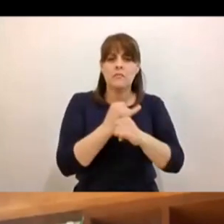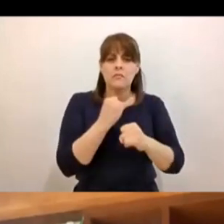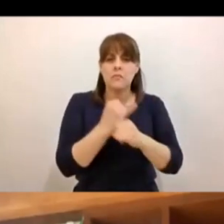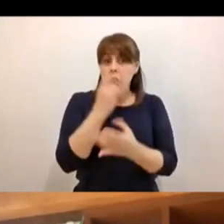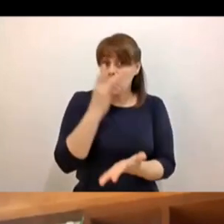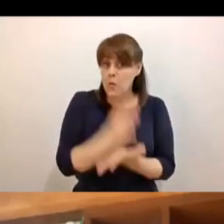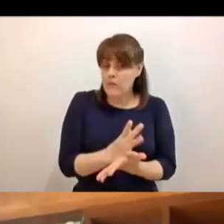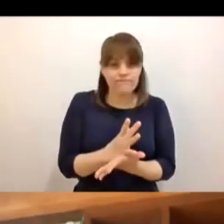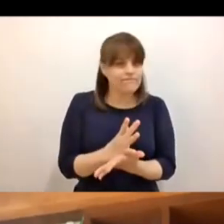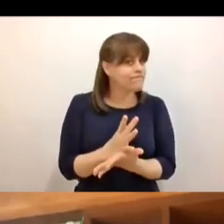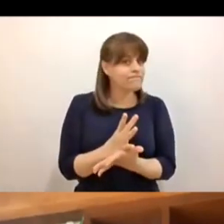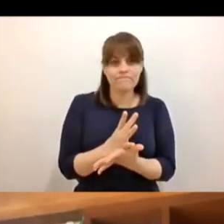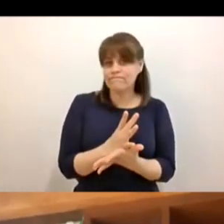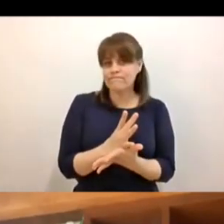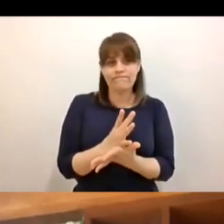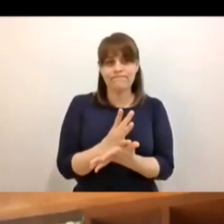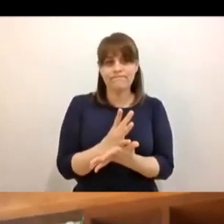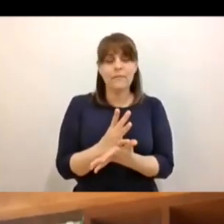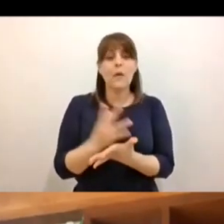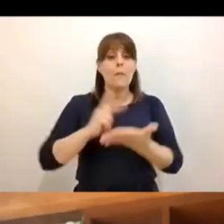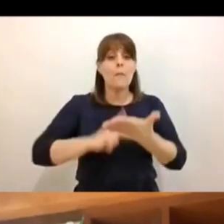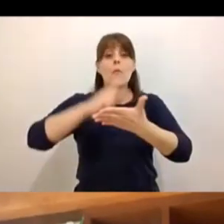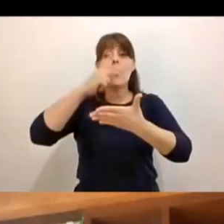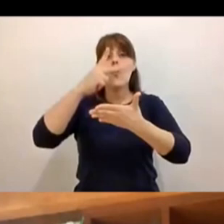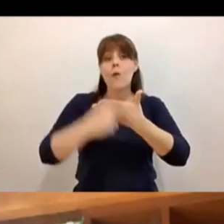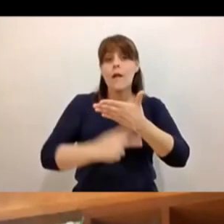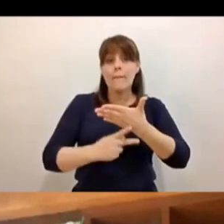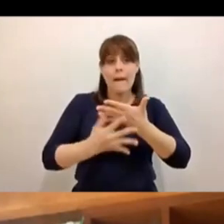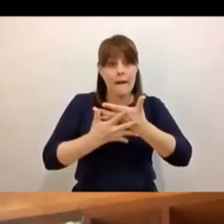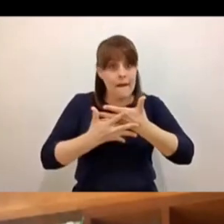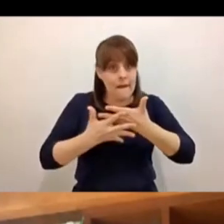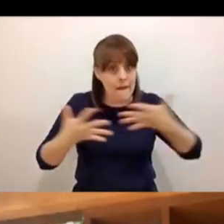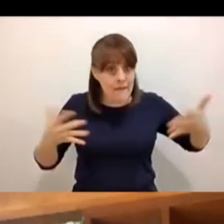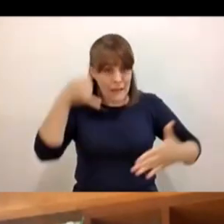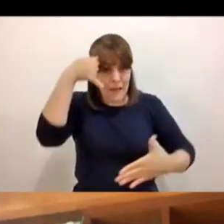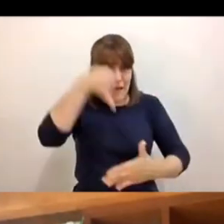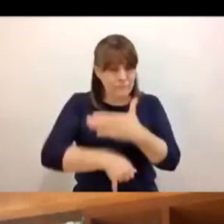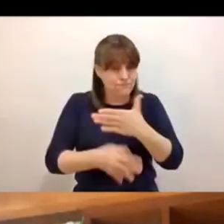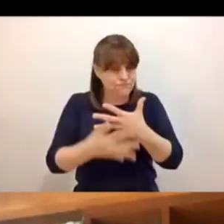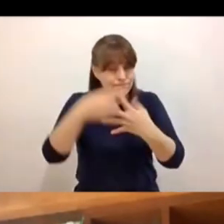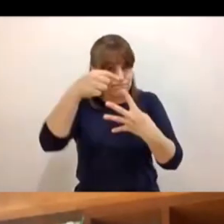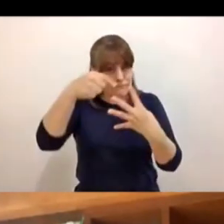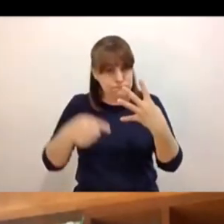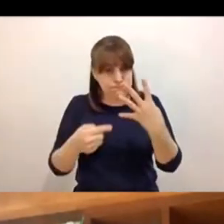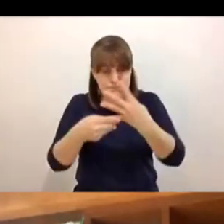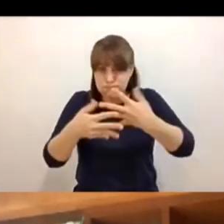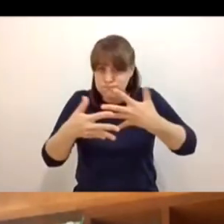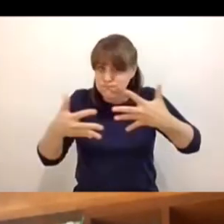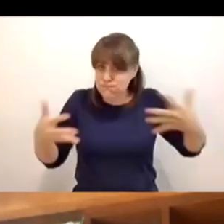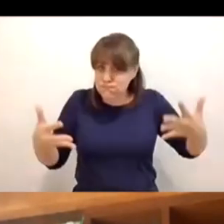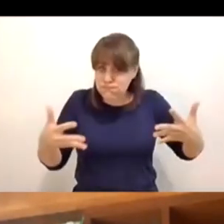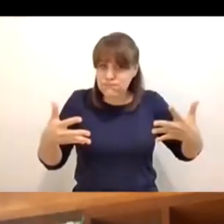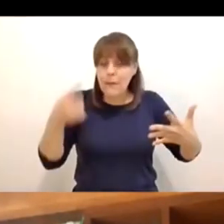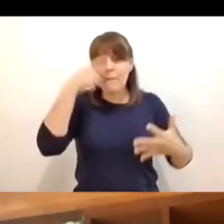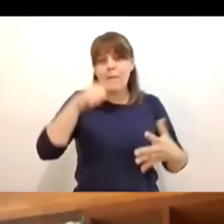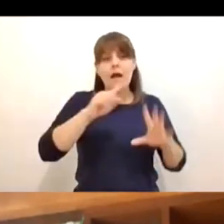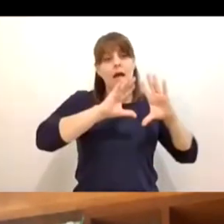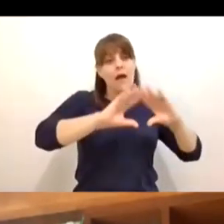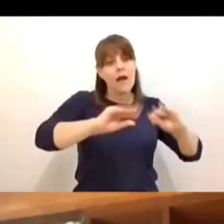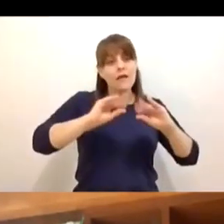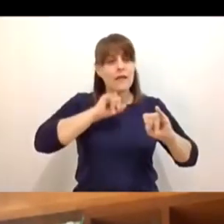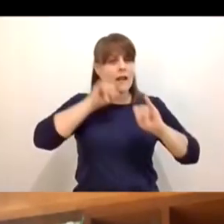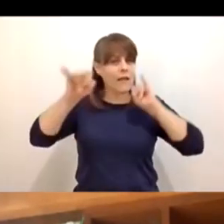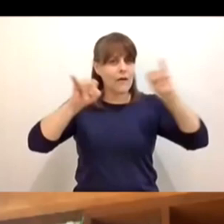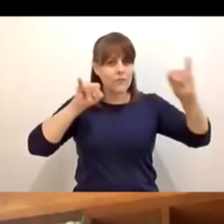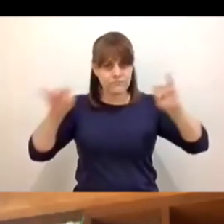Fue un programa amplio. De educación a distancia. La cuarta